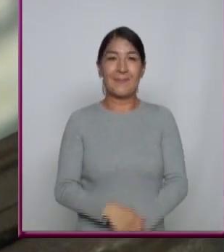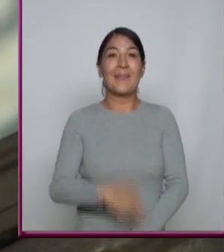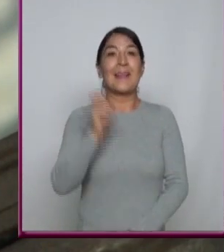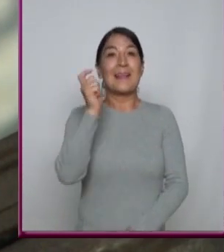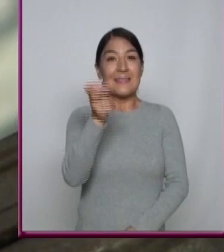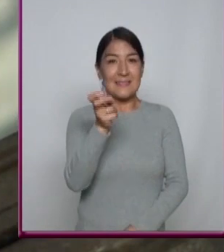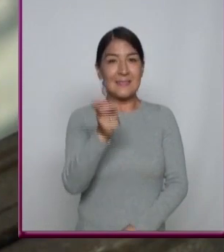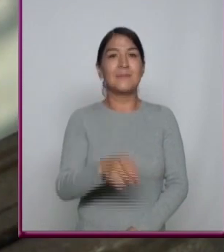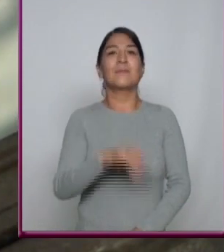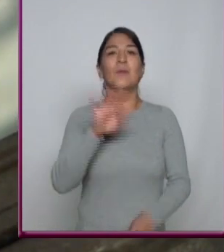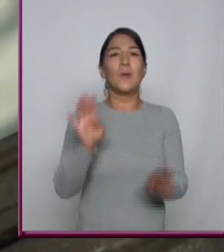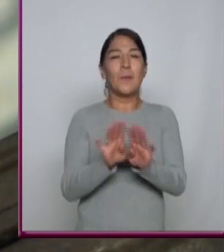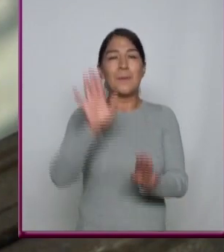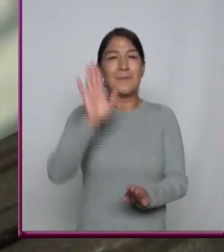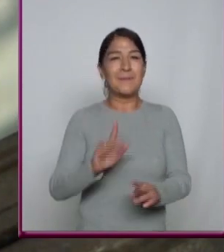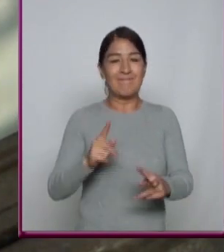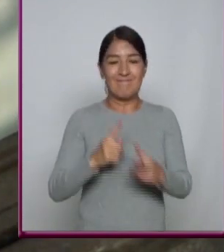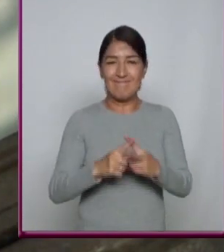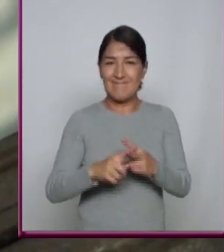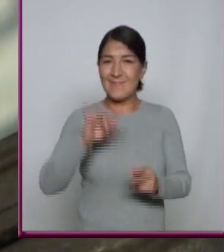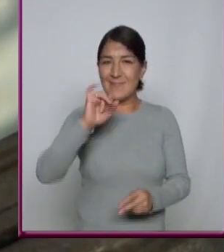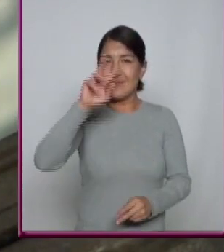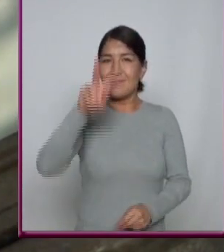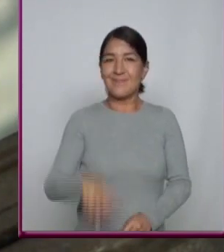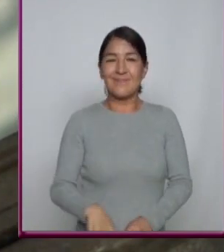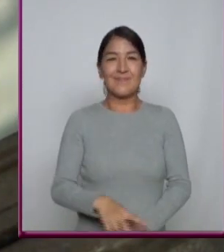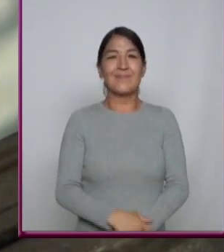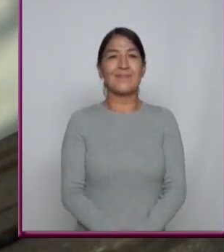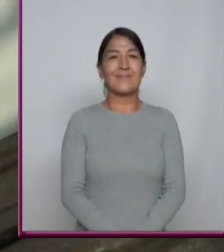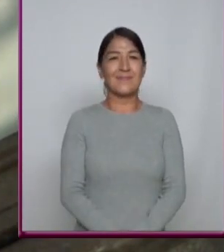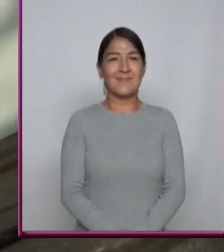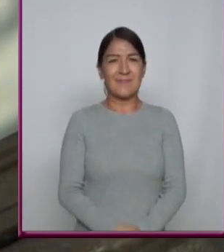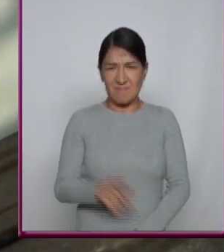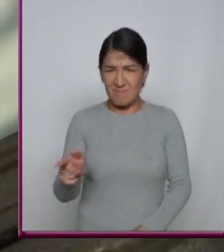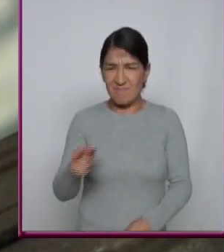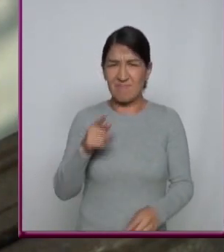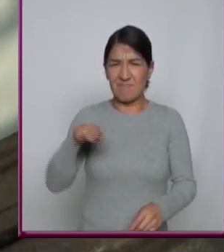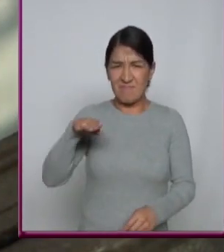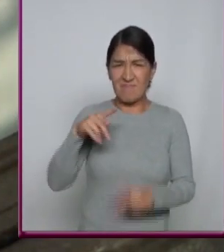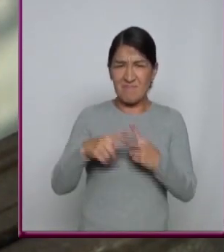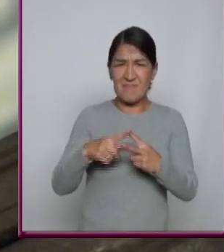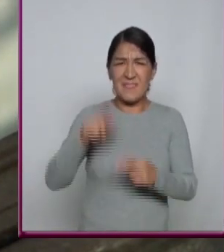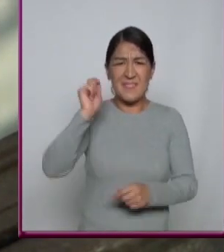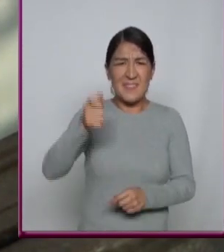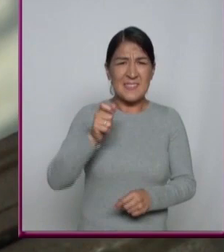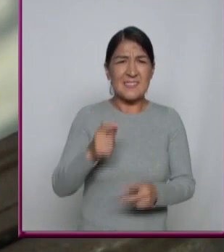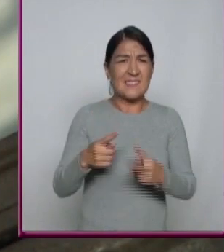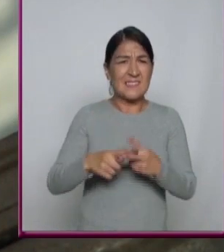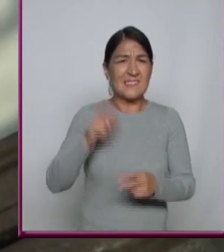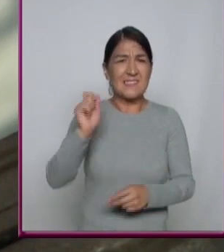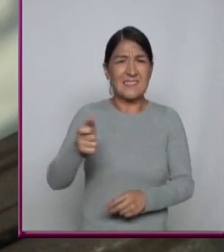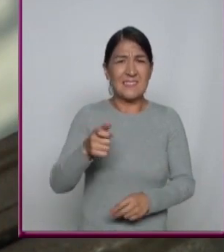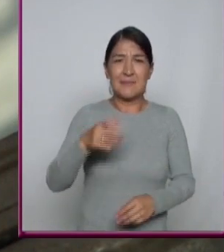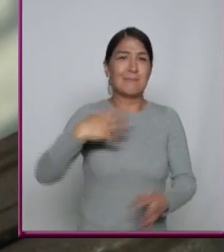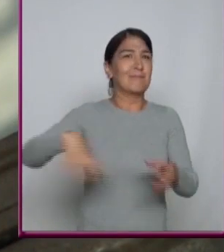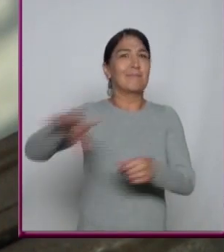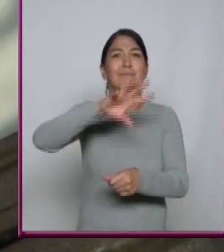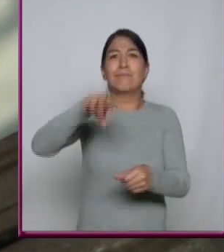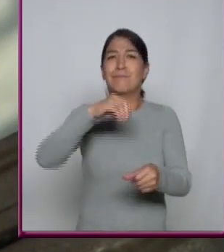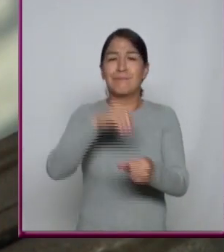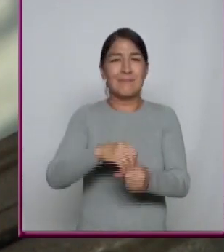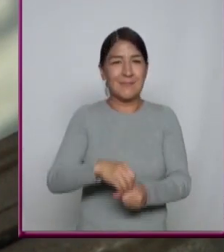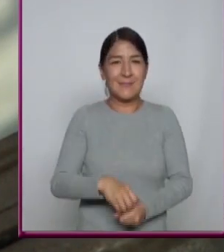es casi matemáticamente cierto ¿Matemáticas? Siempre metes matemáticas en todo